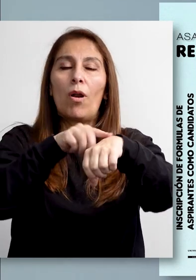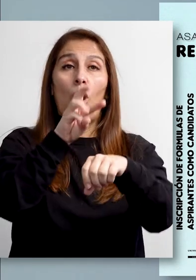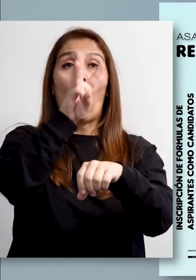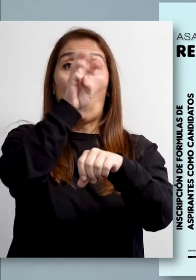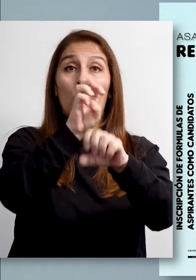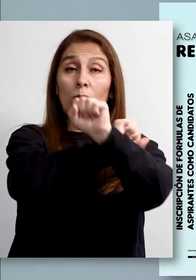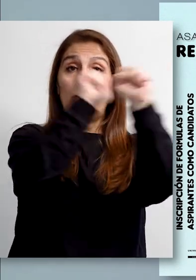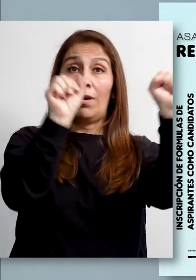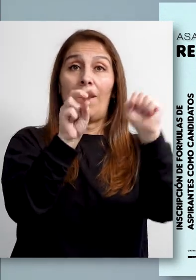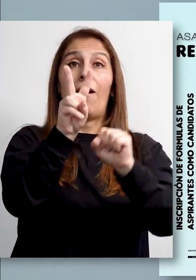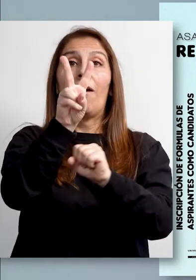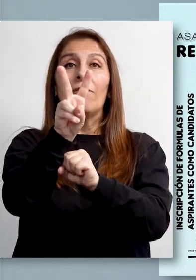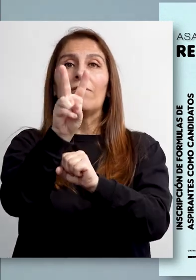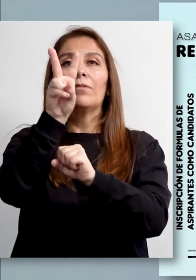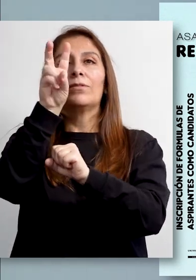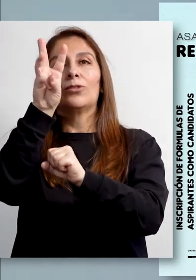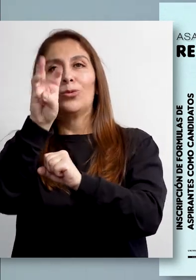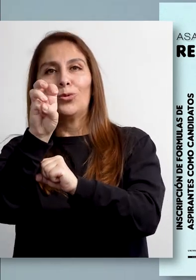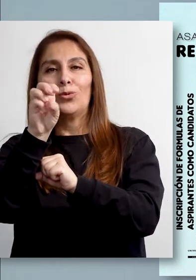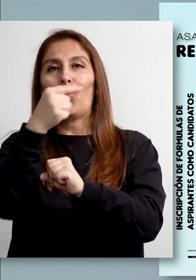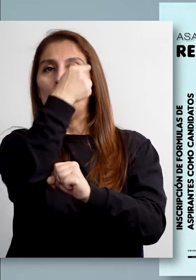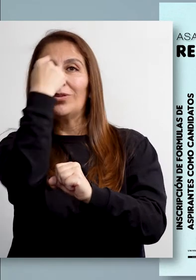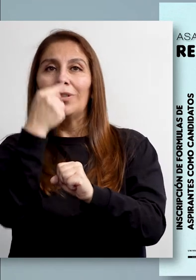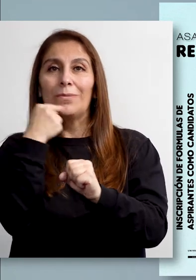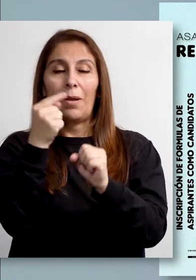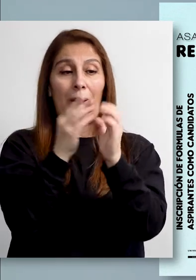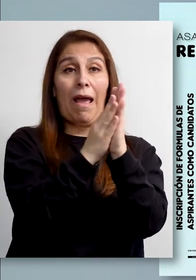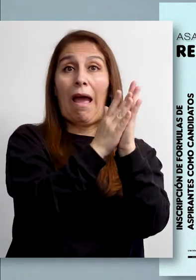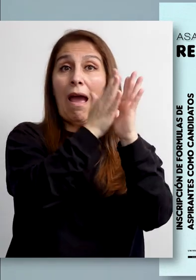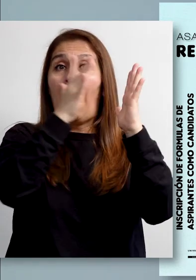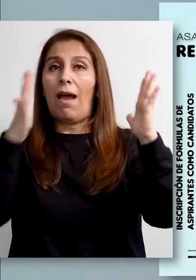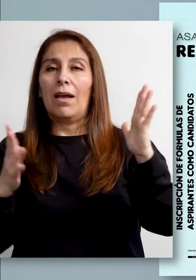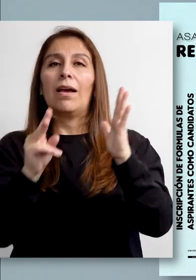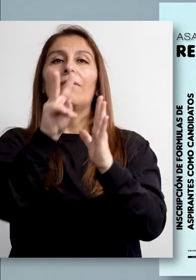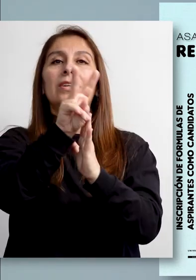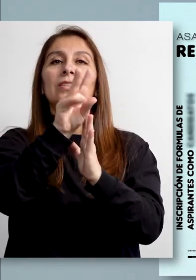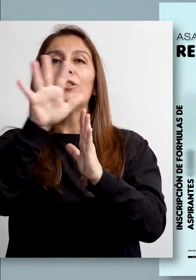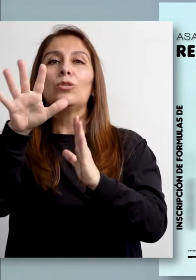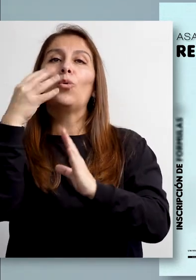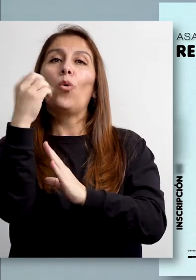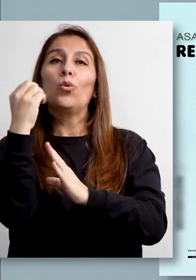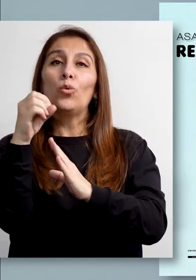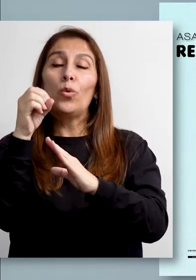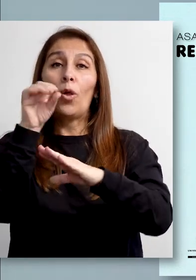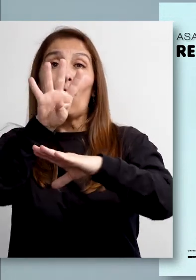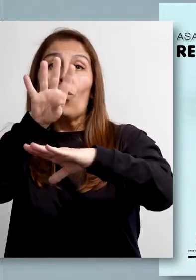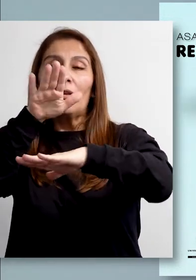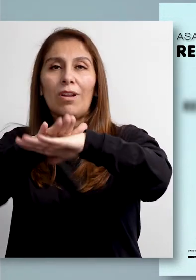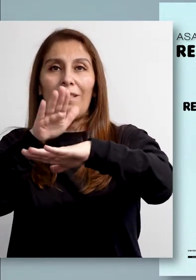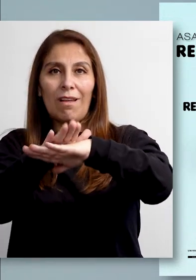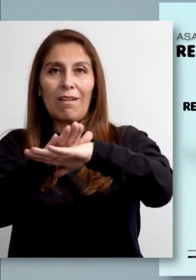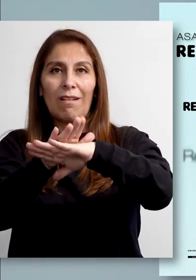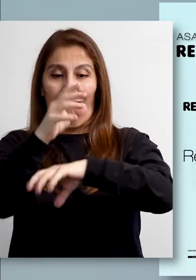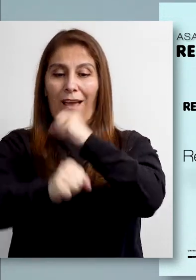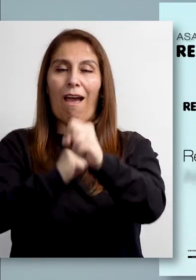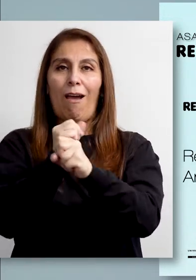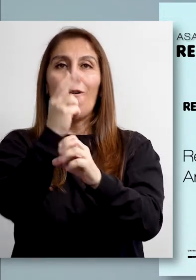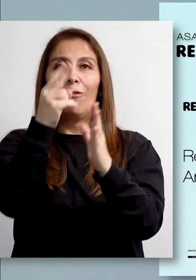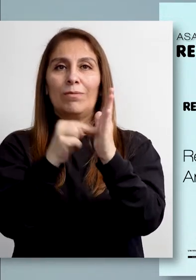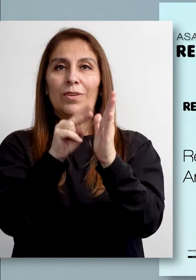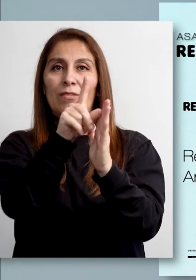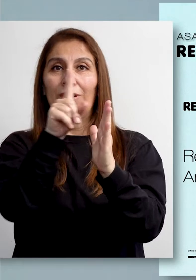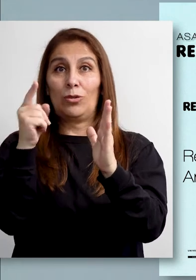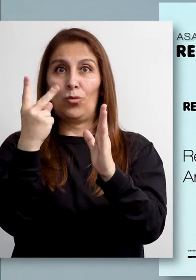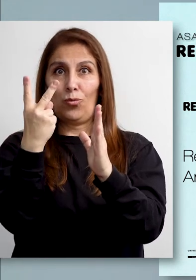del 28 de septiembre hasta las 4 de la tarde del 25 de octubre de 2021. Los requisitos y el